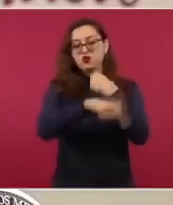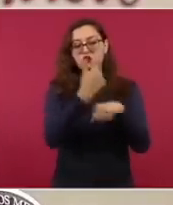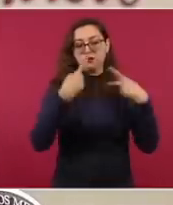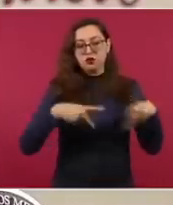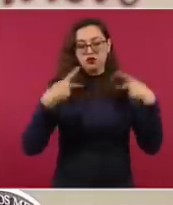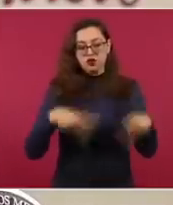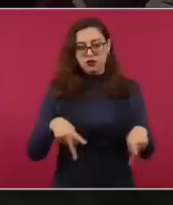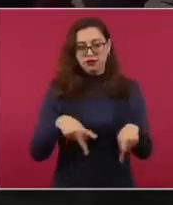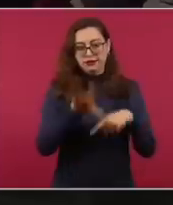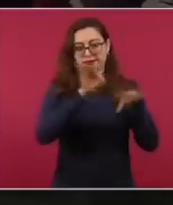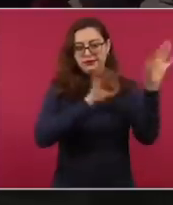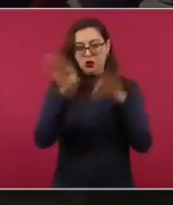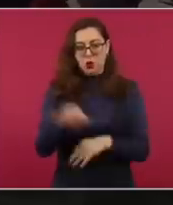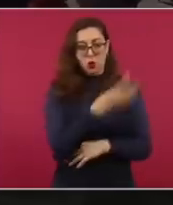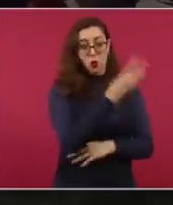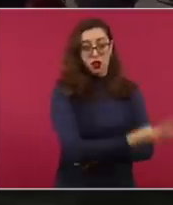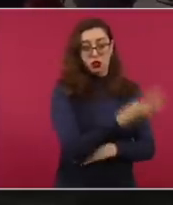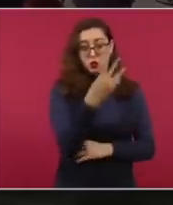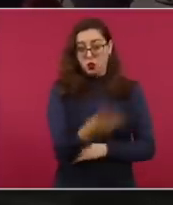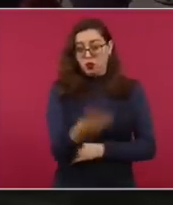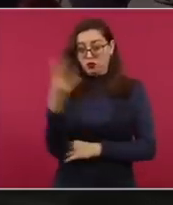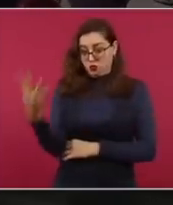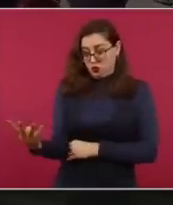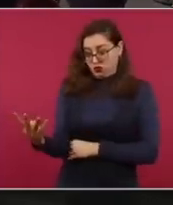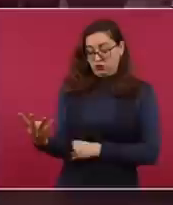que tiene como responsabilidad qué cosa.